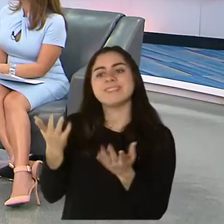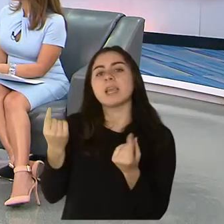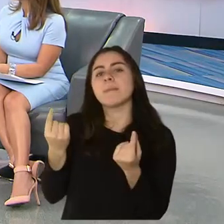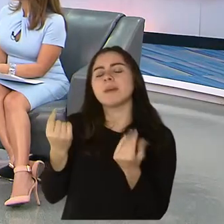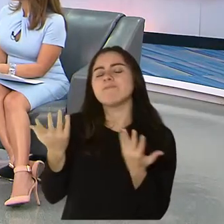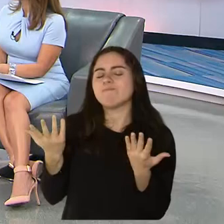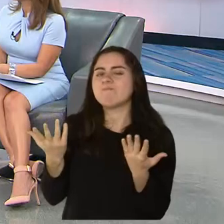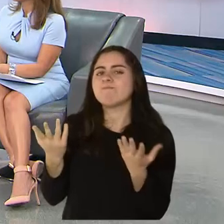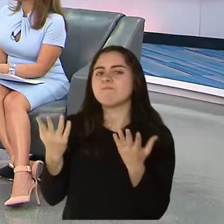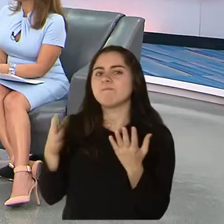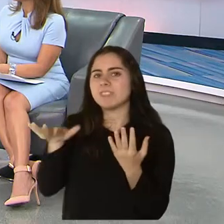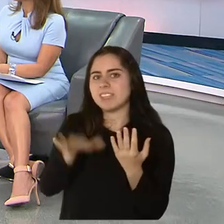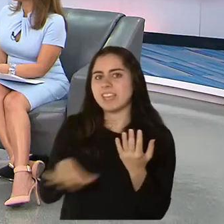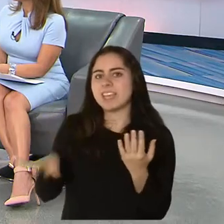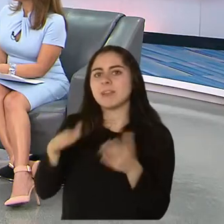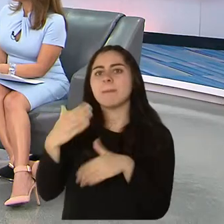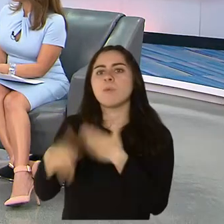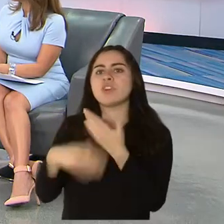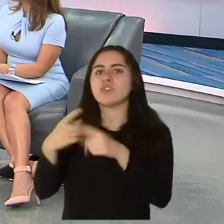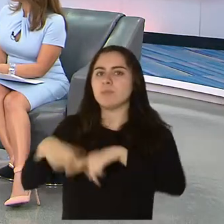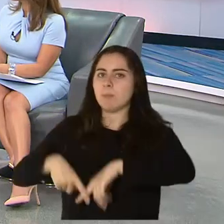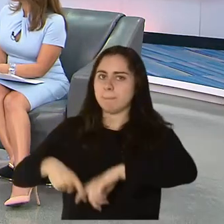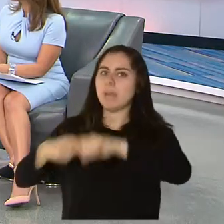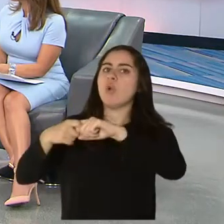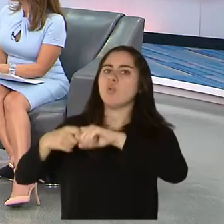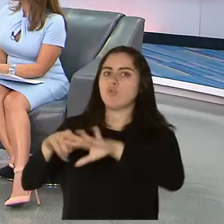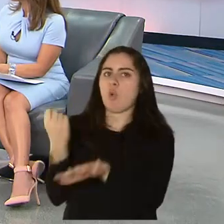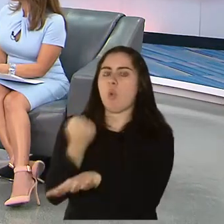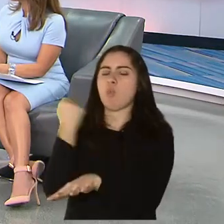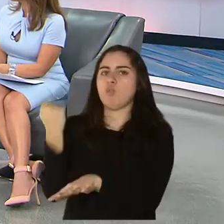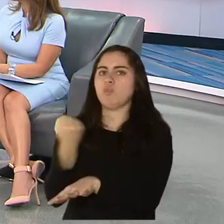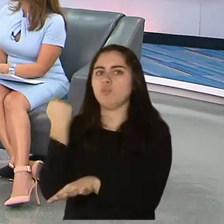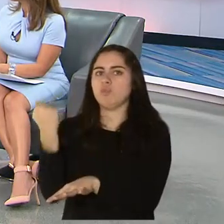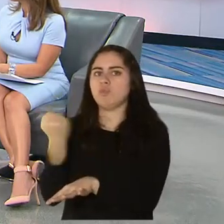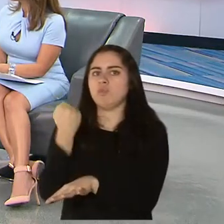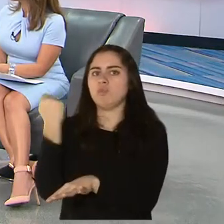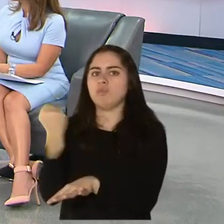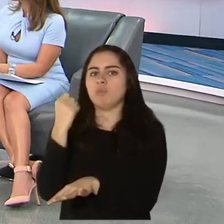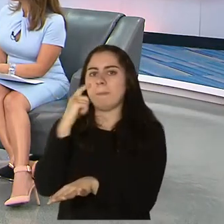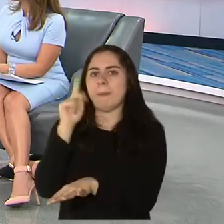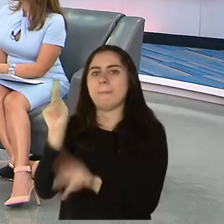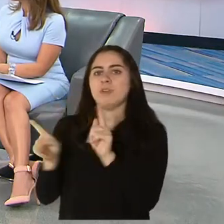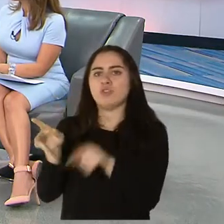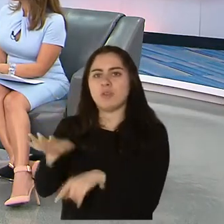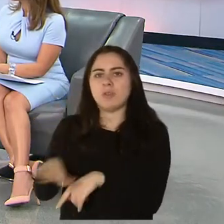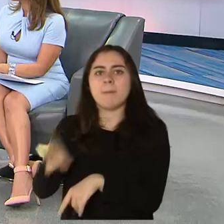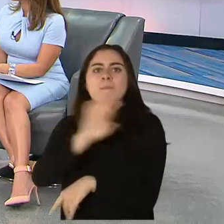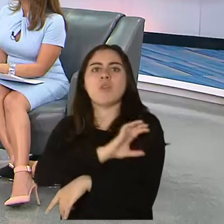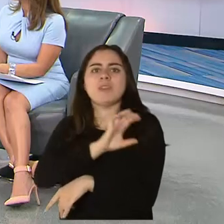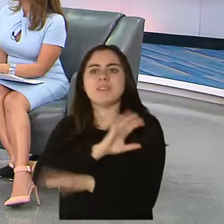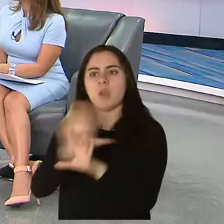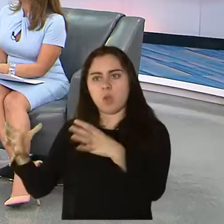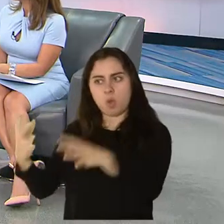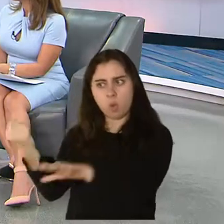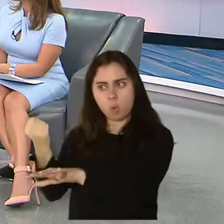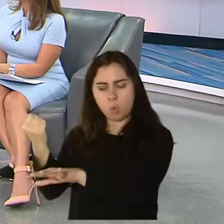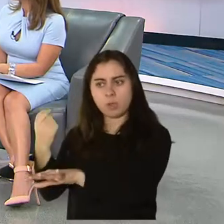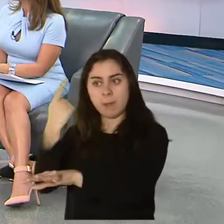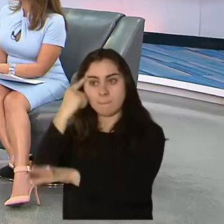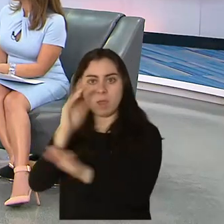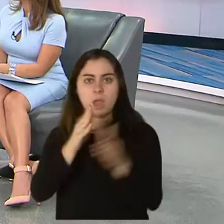finalizar la vacunación de estos primeros respondedores para avanzar con el grupo de personas